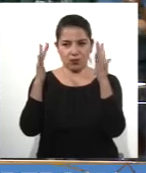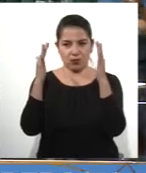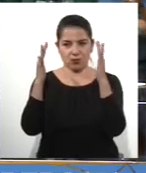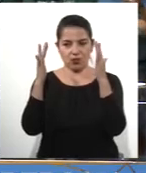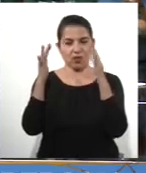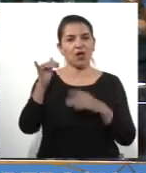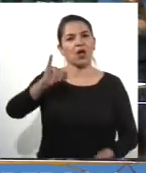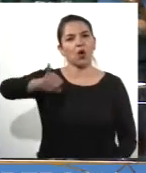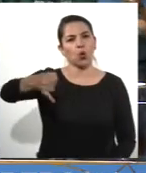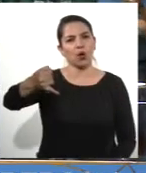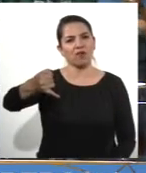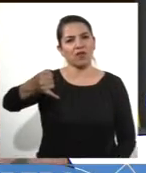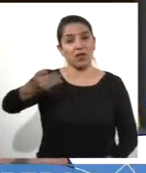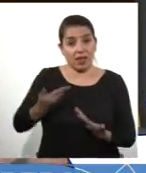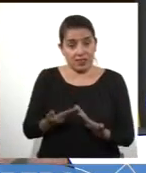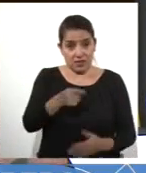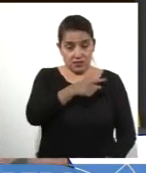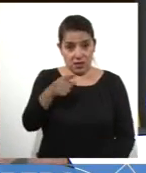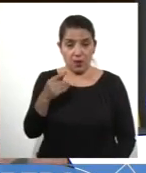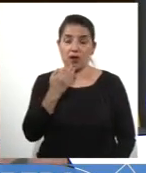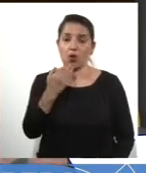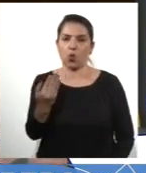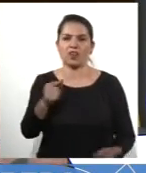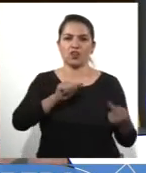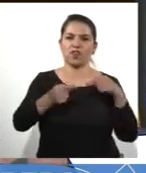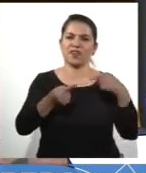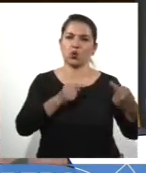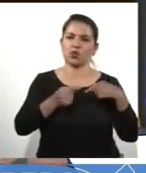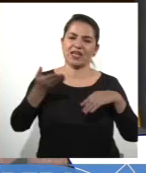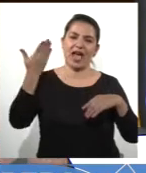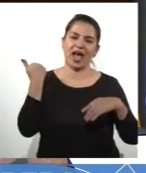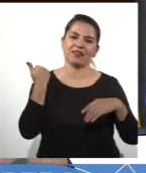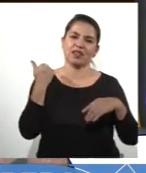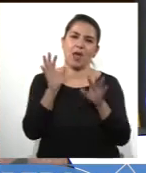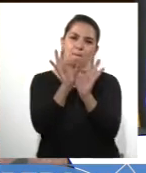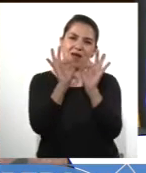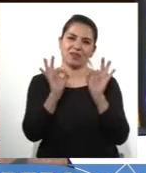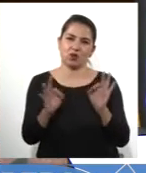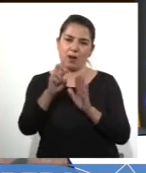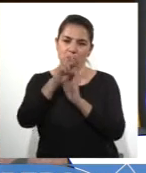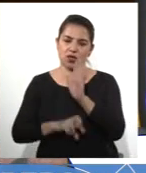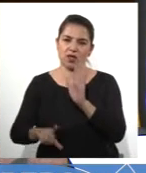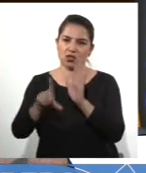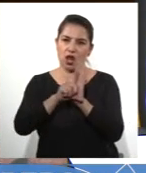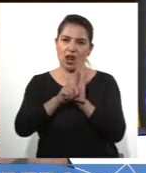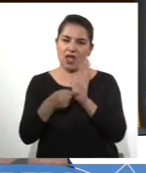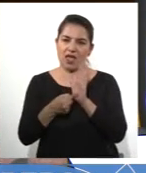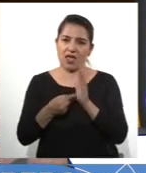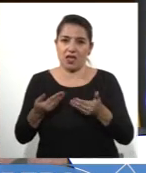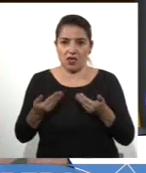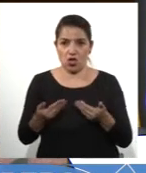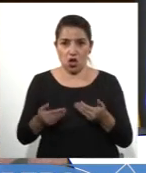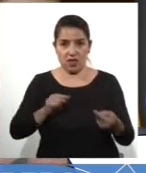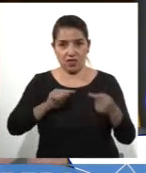El jueves de esta semana, cuando se discutía en particular el proyecto de ley que hoy